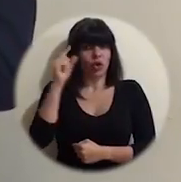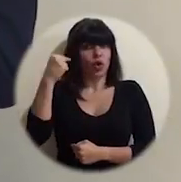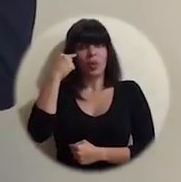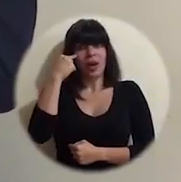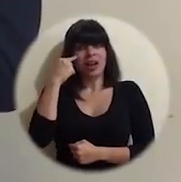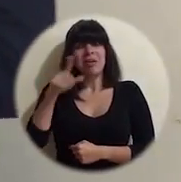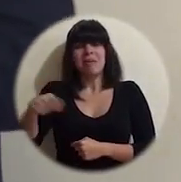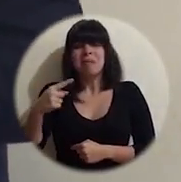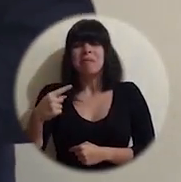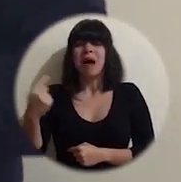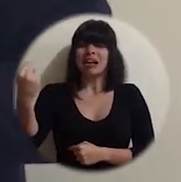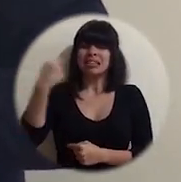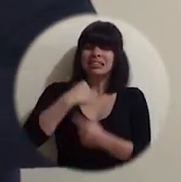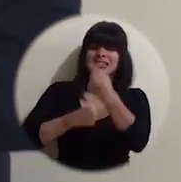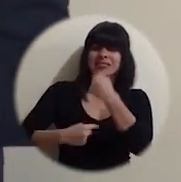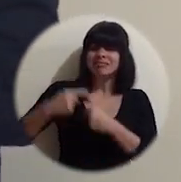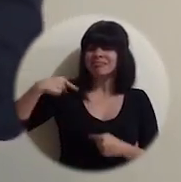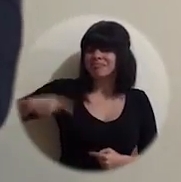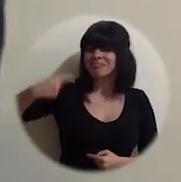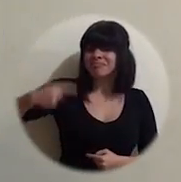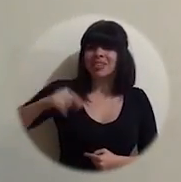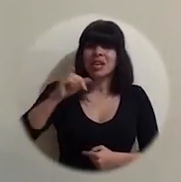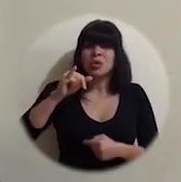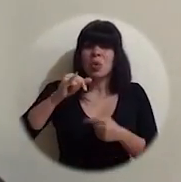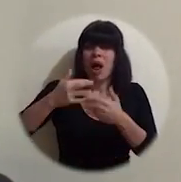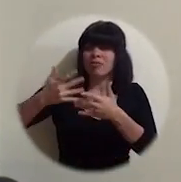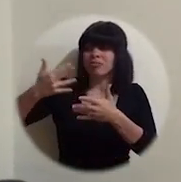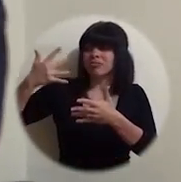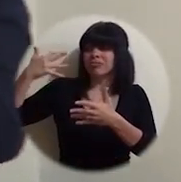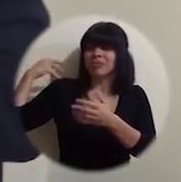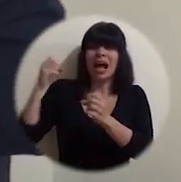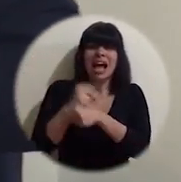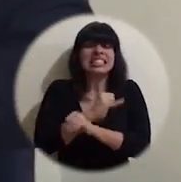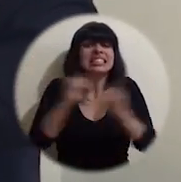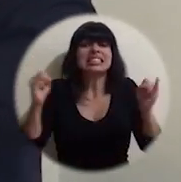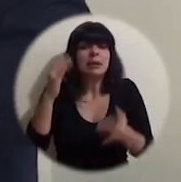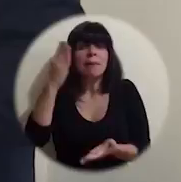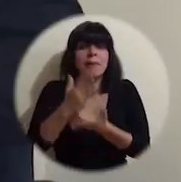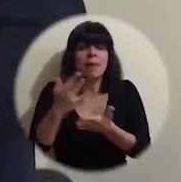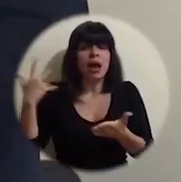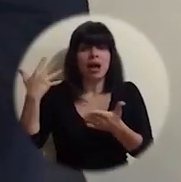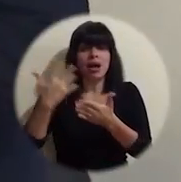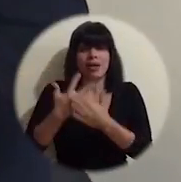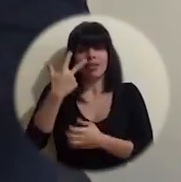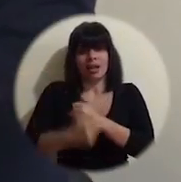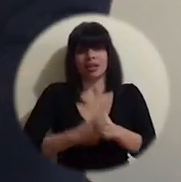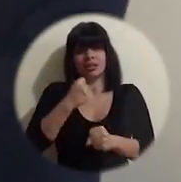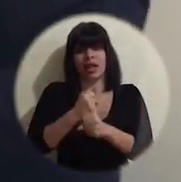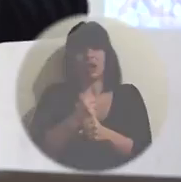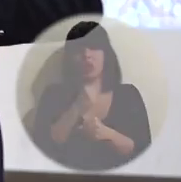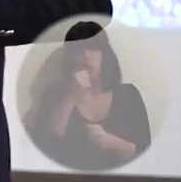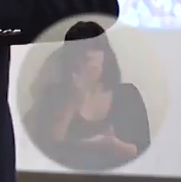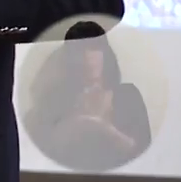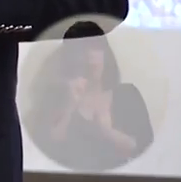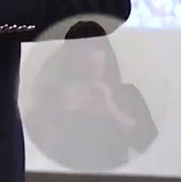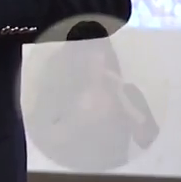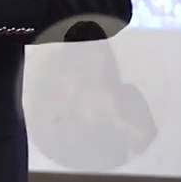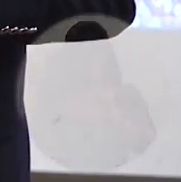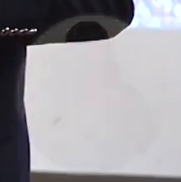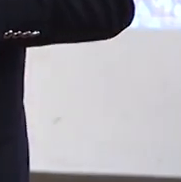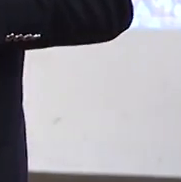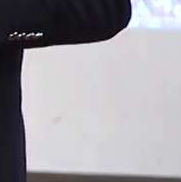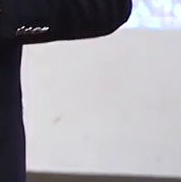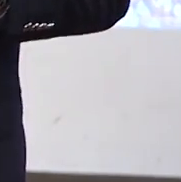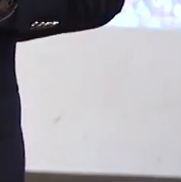Se nos atacará una y otra vez, como lo han estado haciendo, sin parar durante los últimos tres años. Y